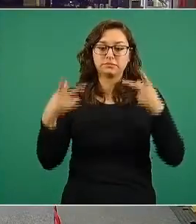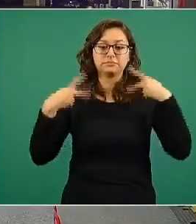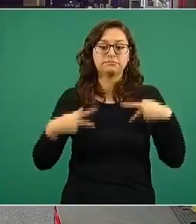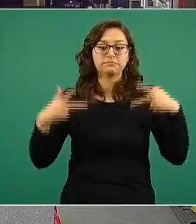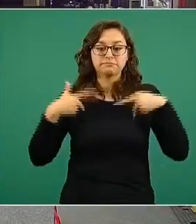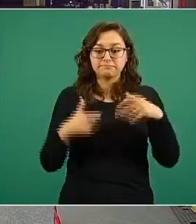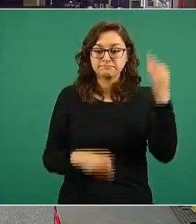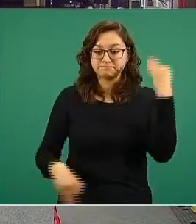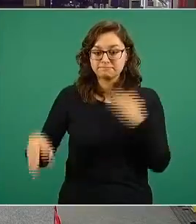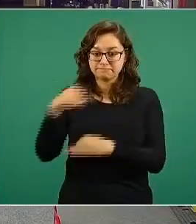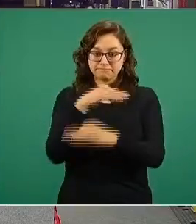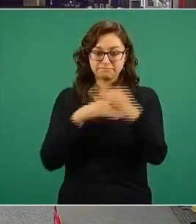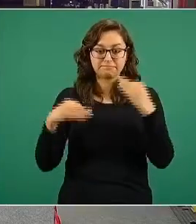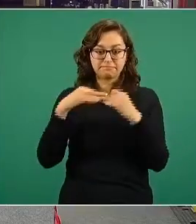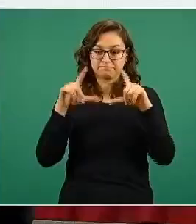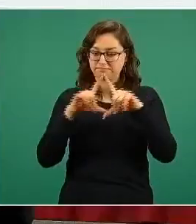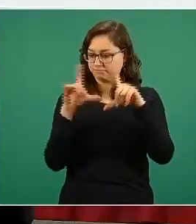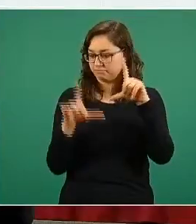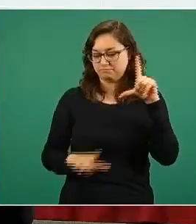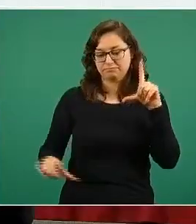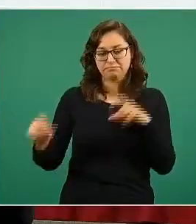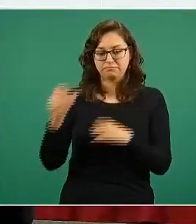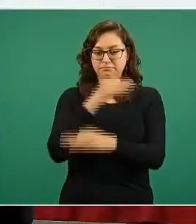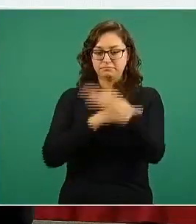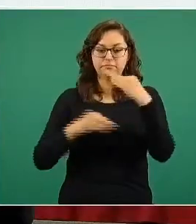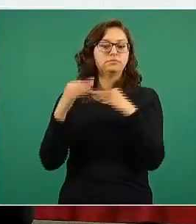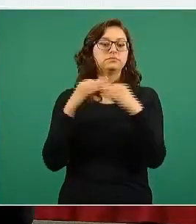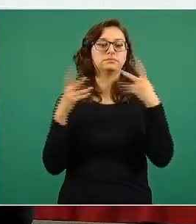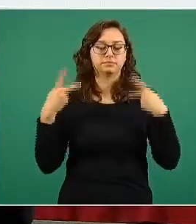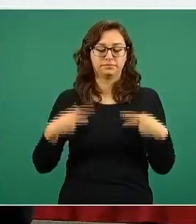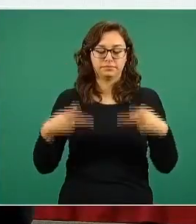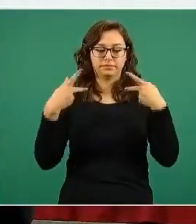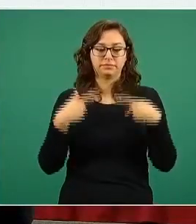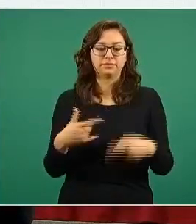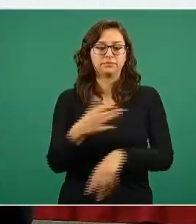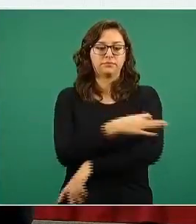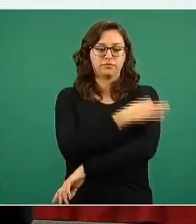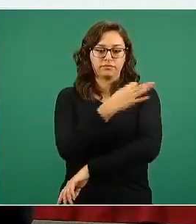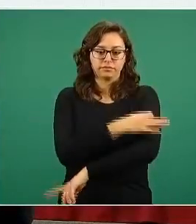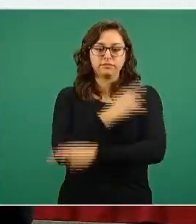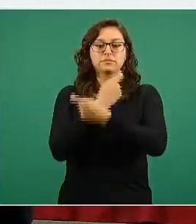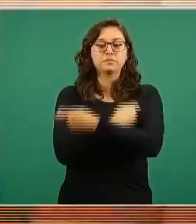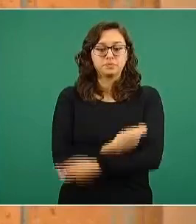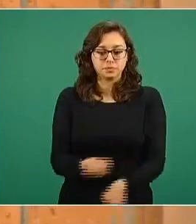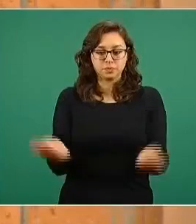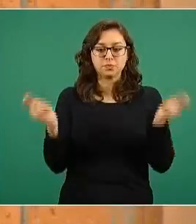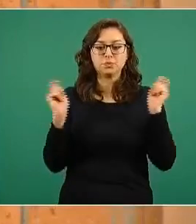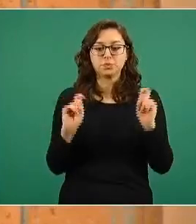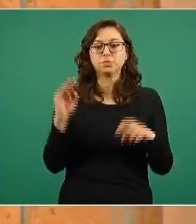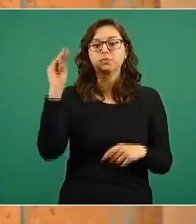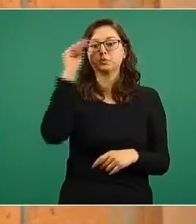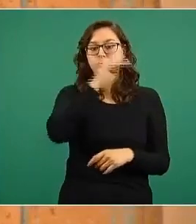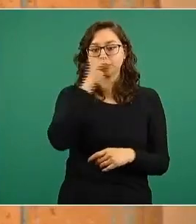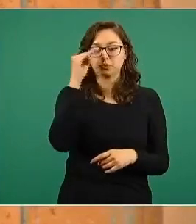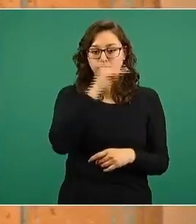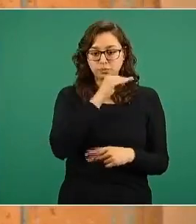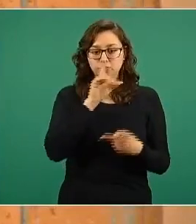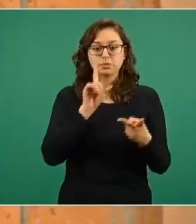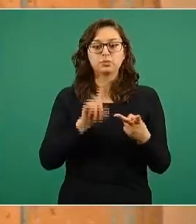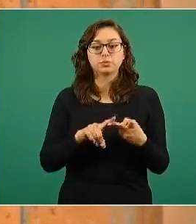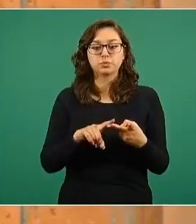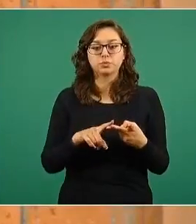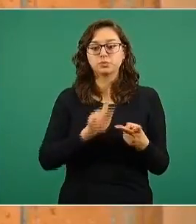población mexicana. Toda la población mexicana será invitada a ser vacunada en forma gratuita, en forma